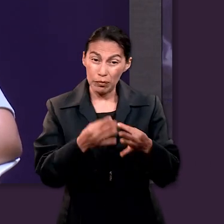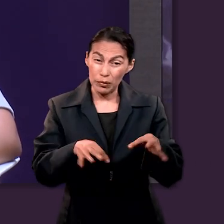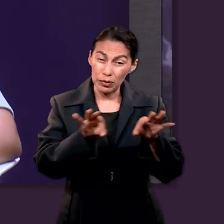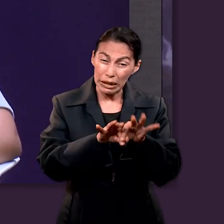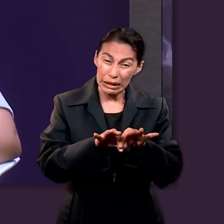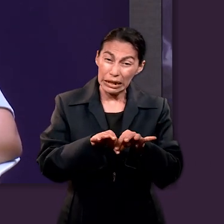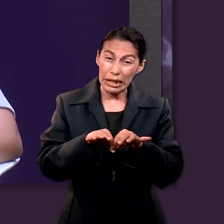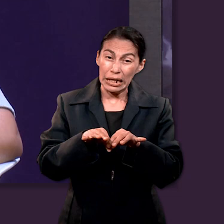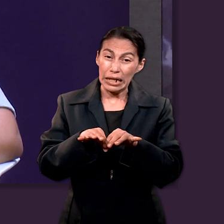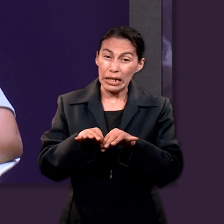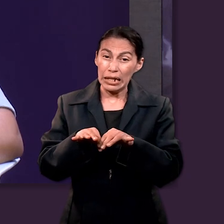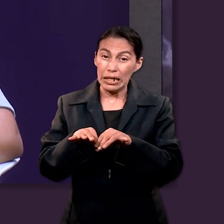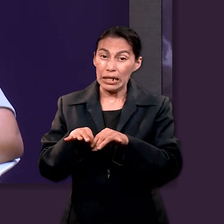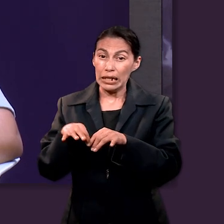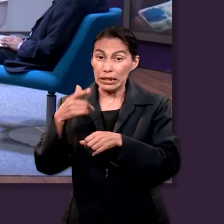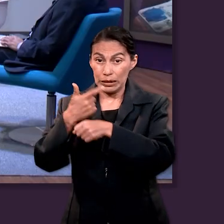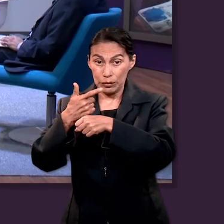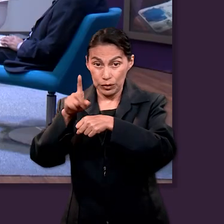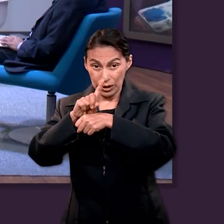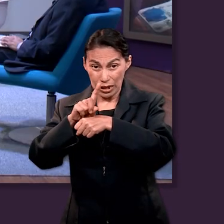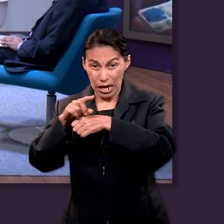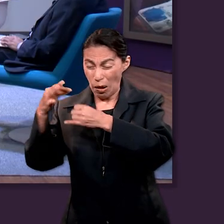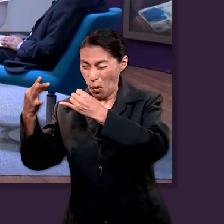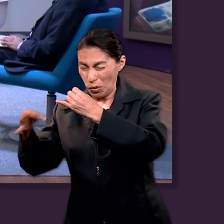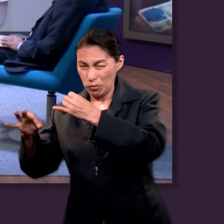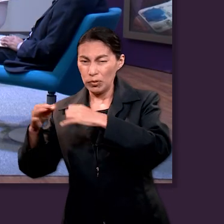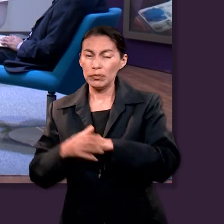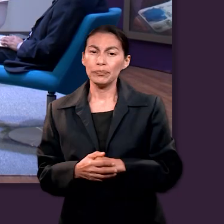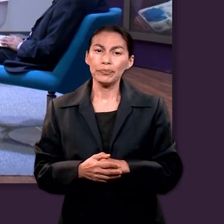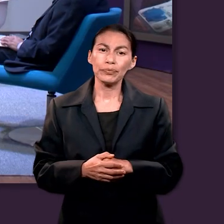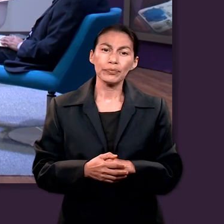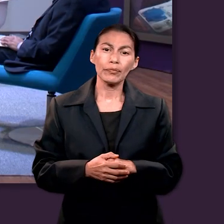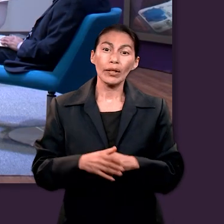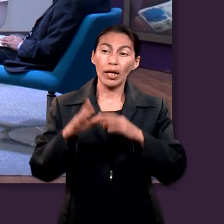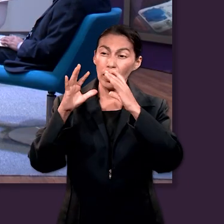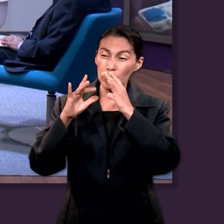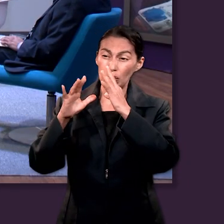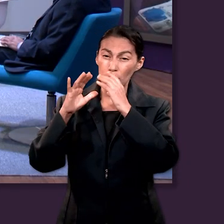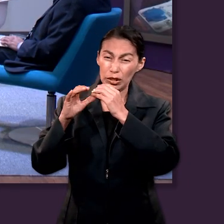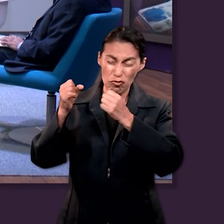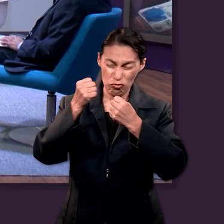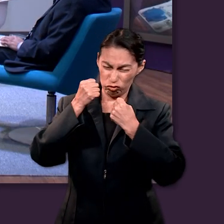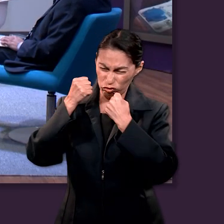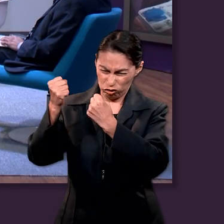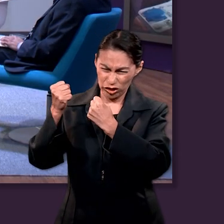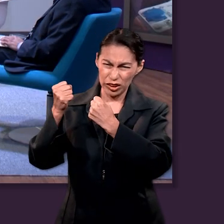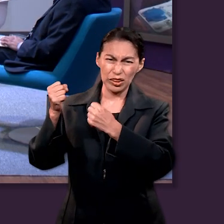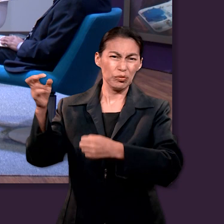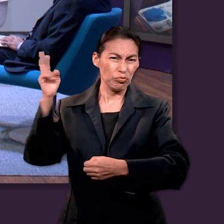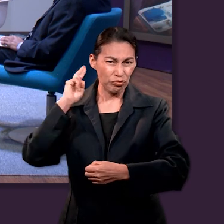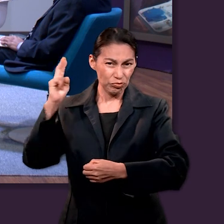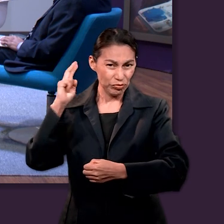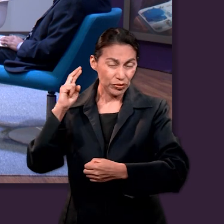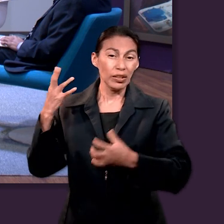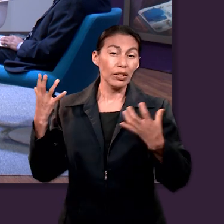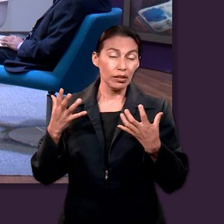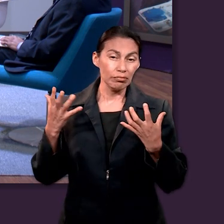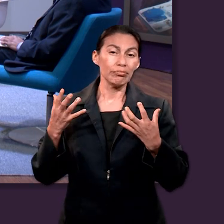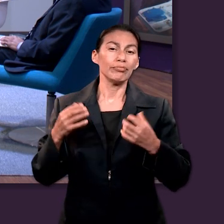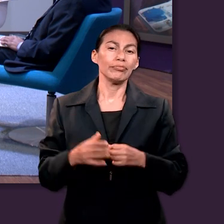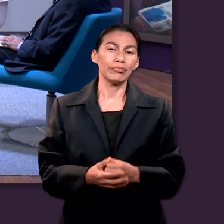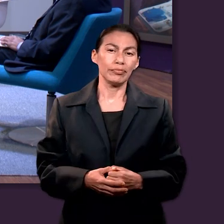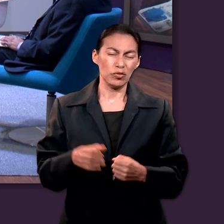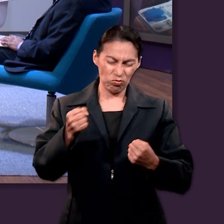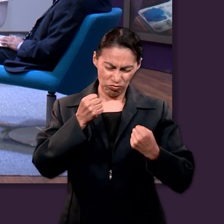también es importante recalcar que el último día es cuando se menciona que las trompetas tienen que sonar a todo